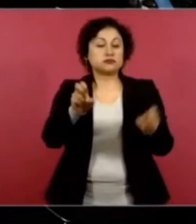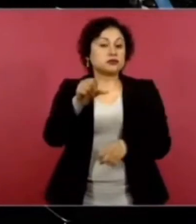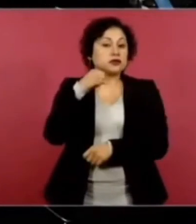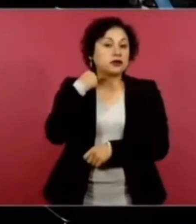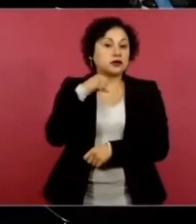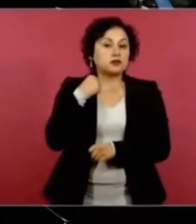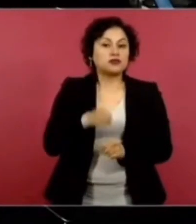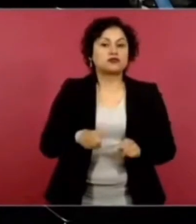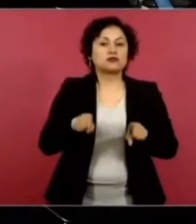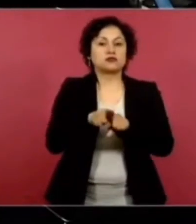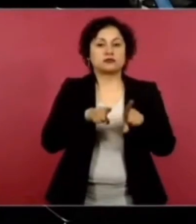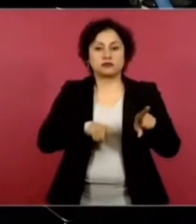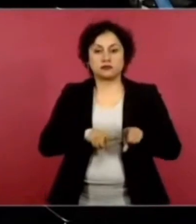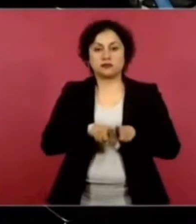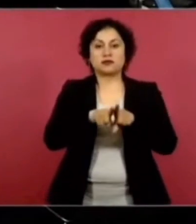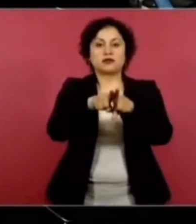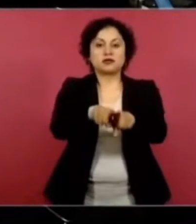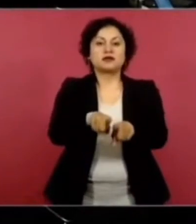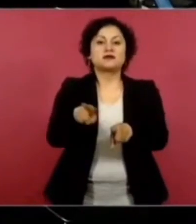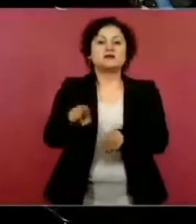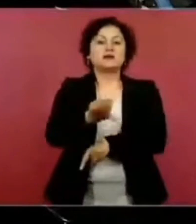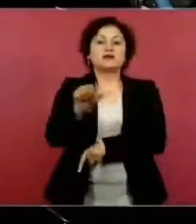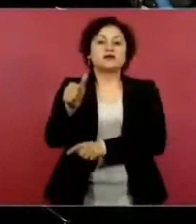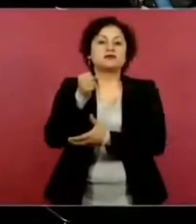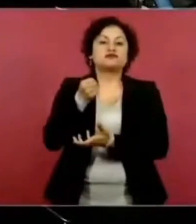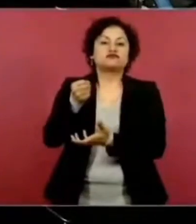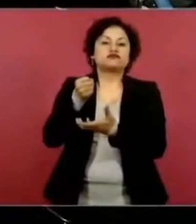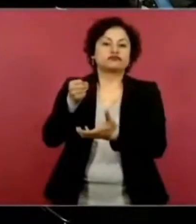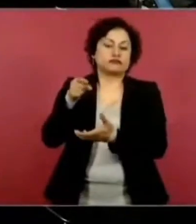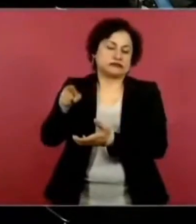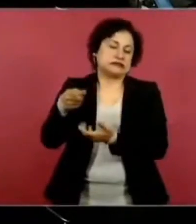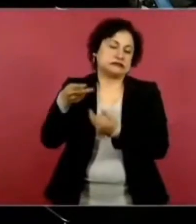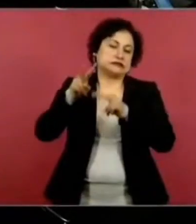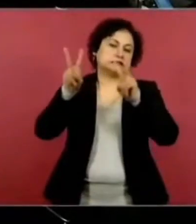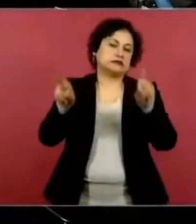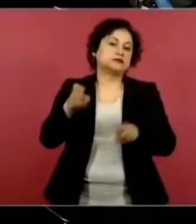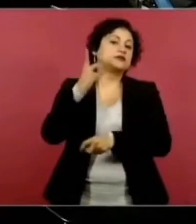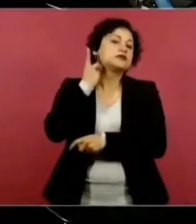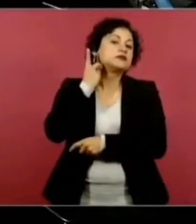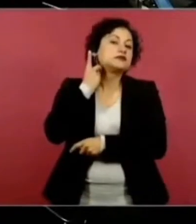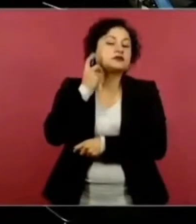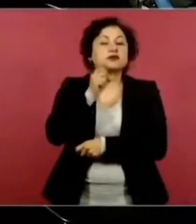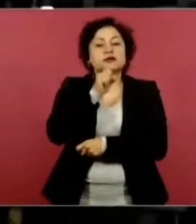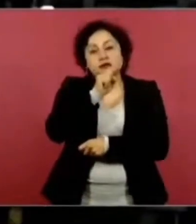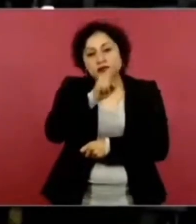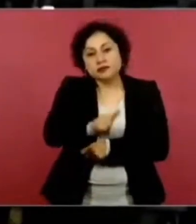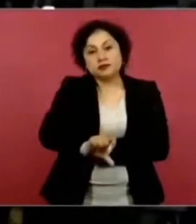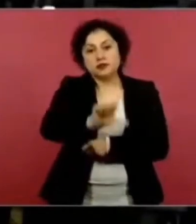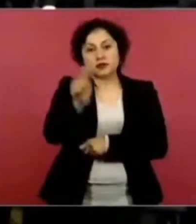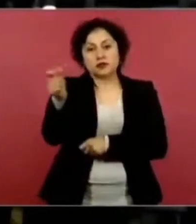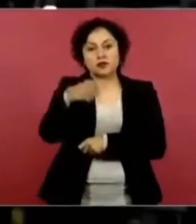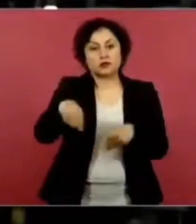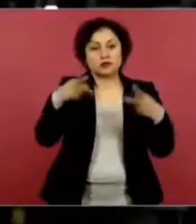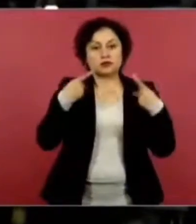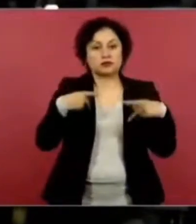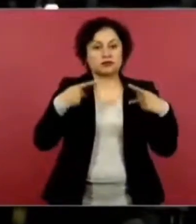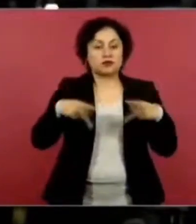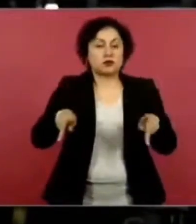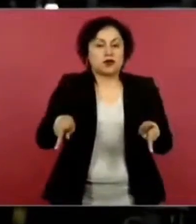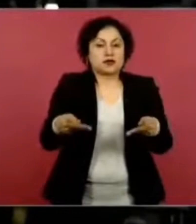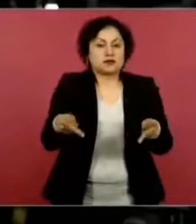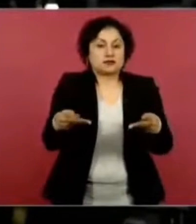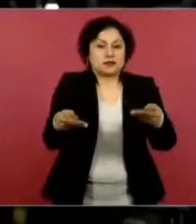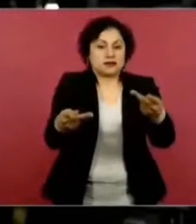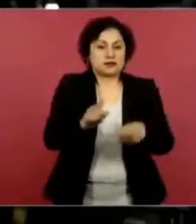del presupuesto de egresos en diputados. Y también el grupo de personas, comerciantes en especial, que salieron de